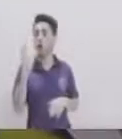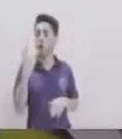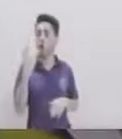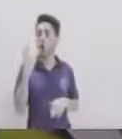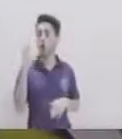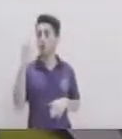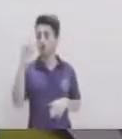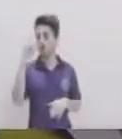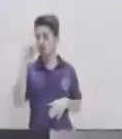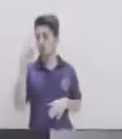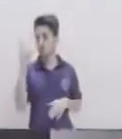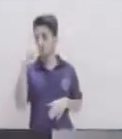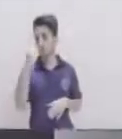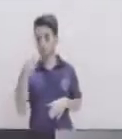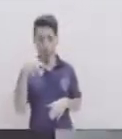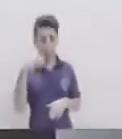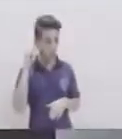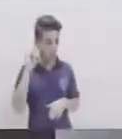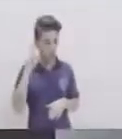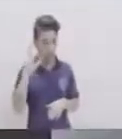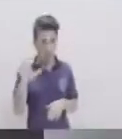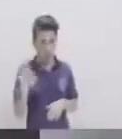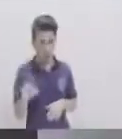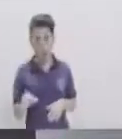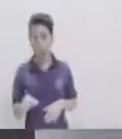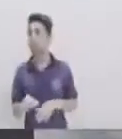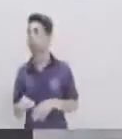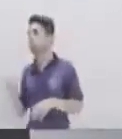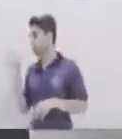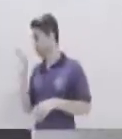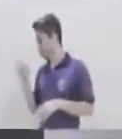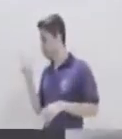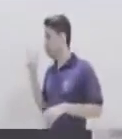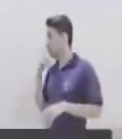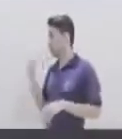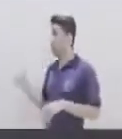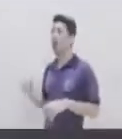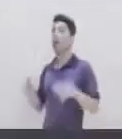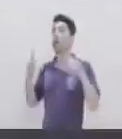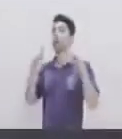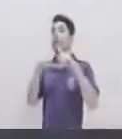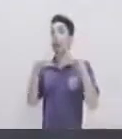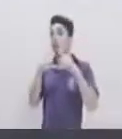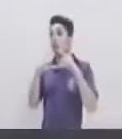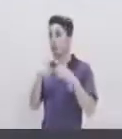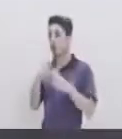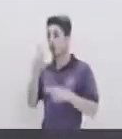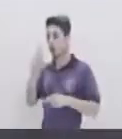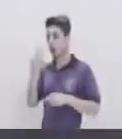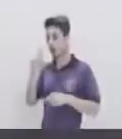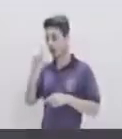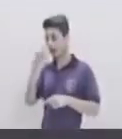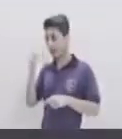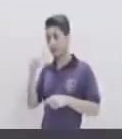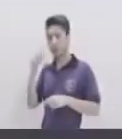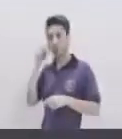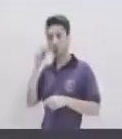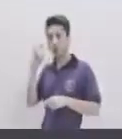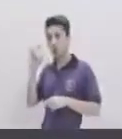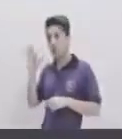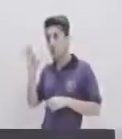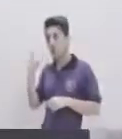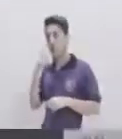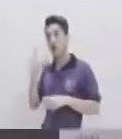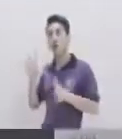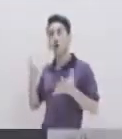Obtusángulos Obtusángulos Muy bien Claudita Entonces Los triángulos rectángulos Que no son los que estamos viendo ahorita Pues se resuelven muy